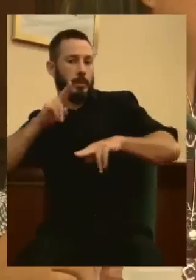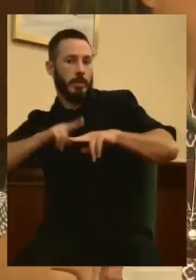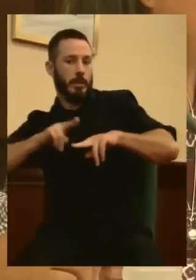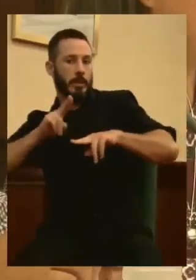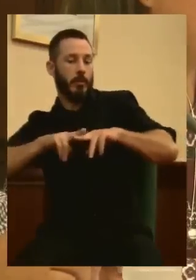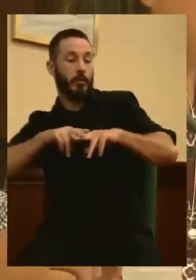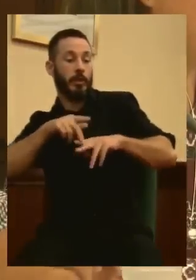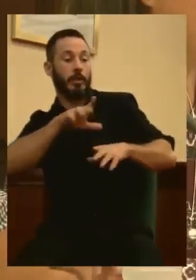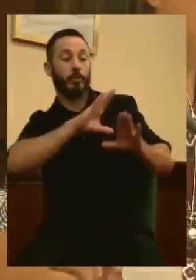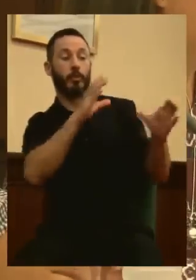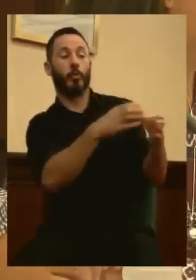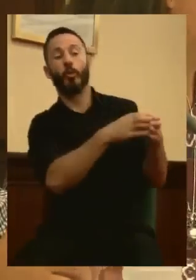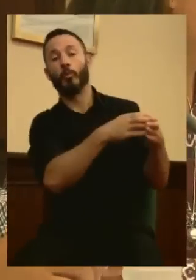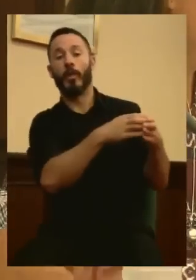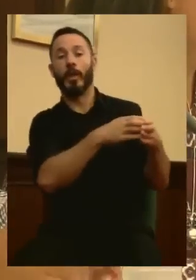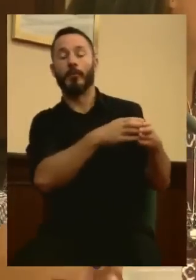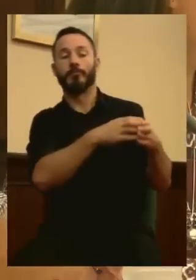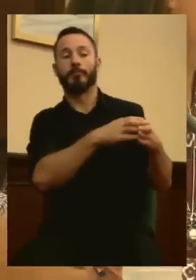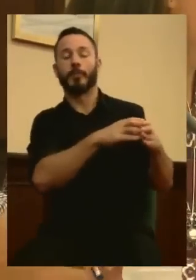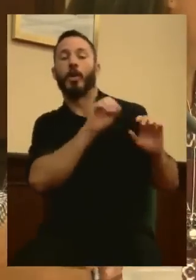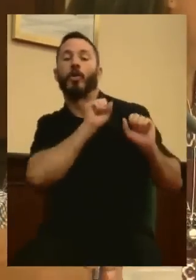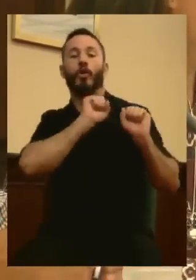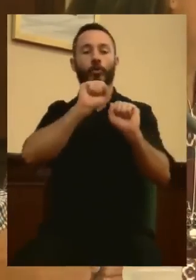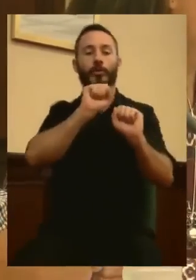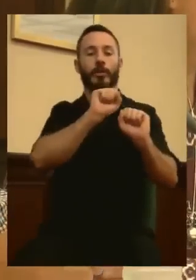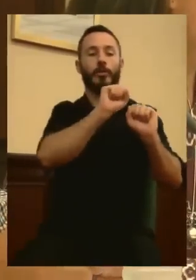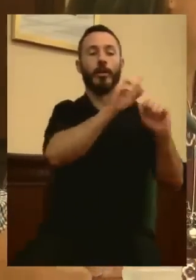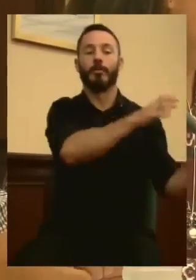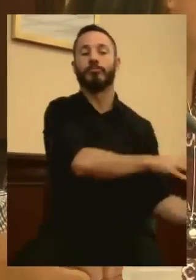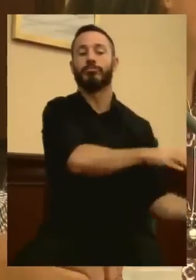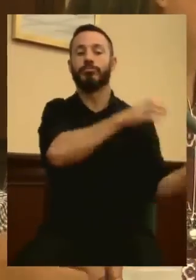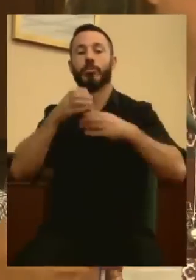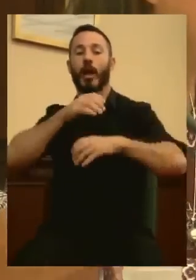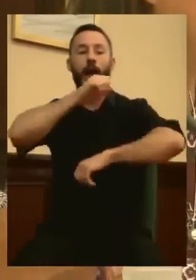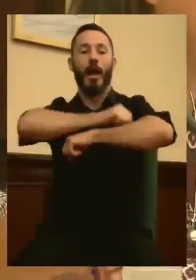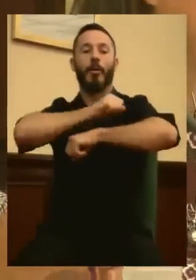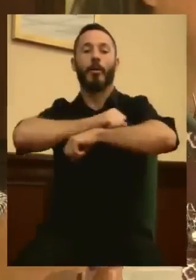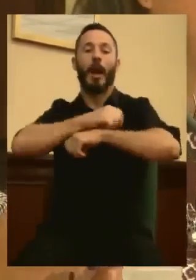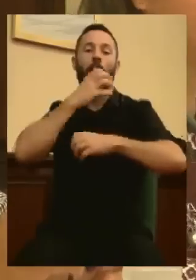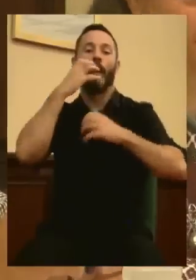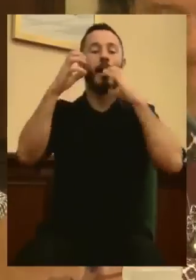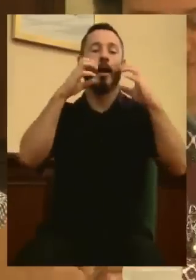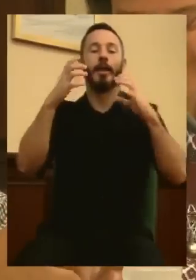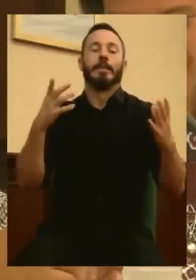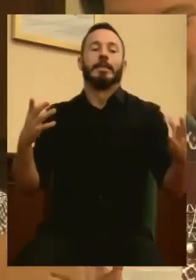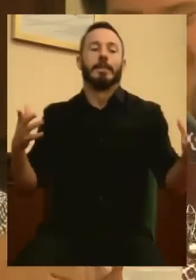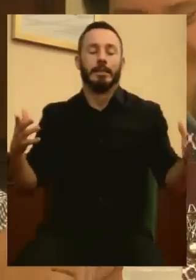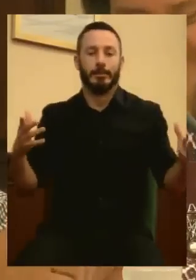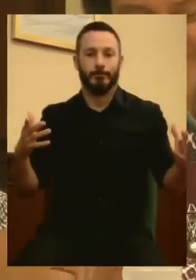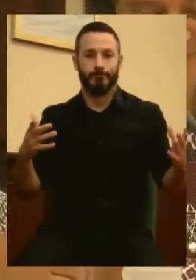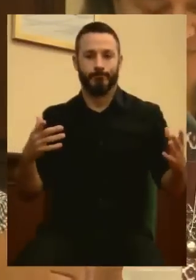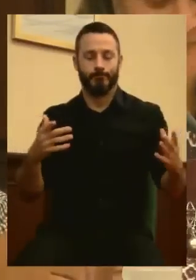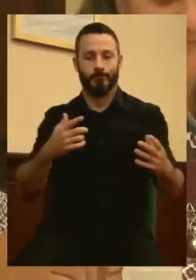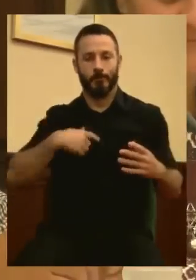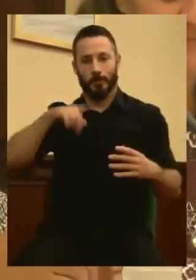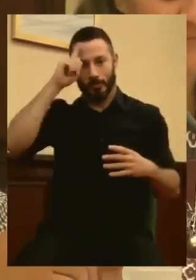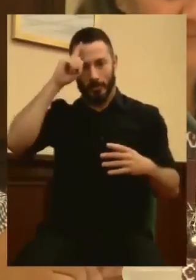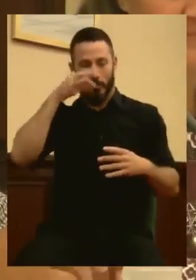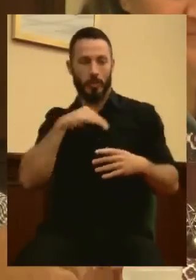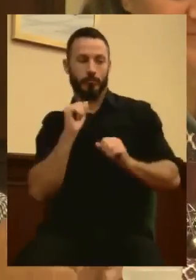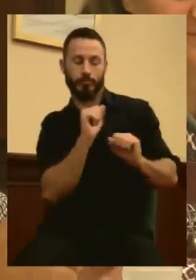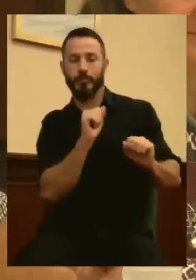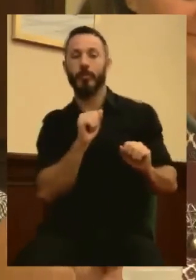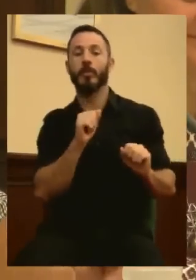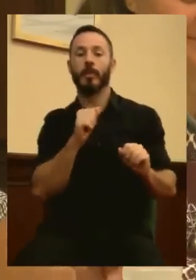resistencia subiesen al balcón. ¿Cuál fue su única respuesta frente a estas protestas que se sucedieron en la